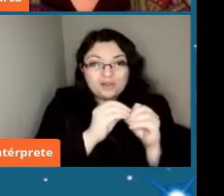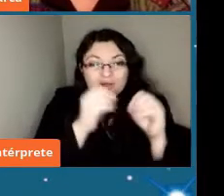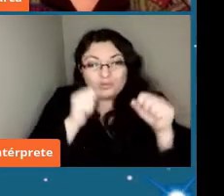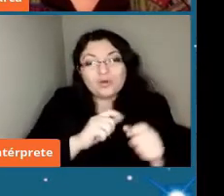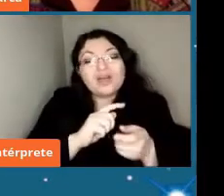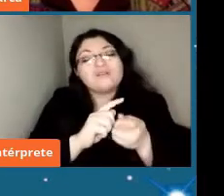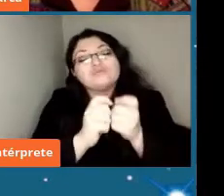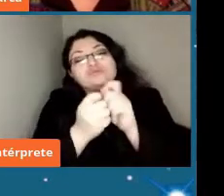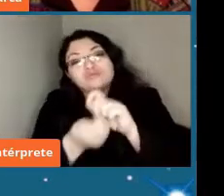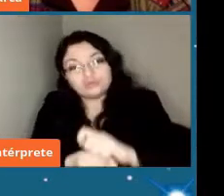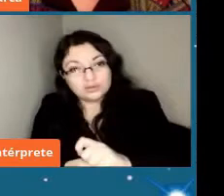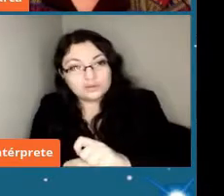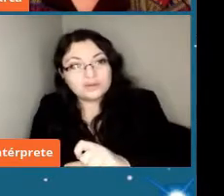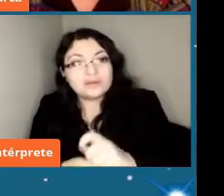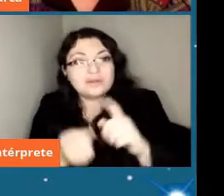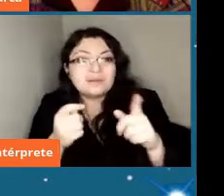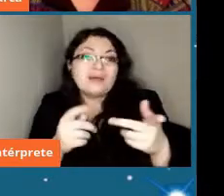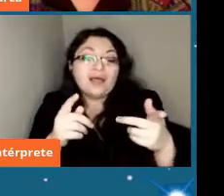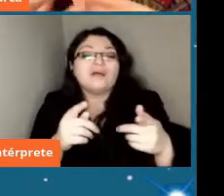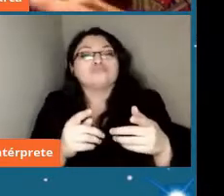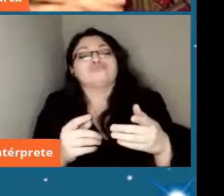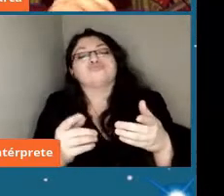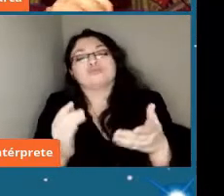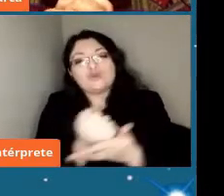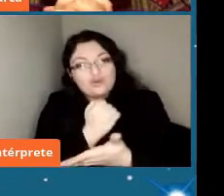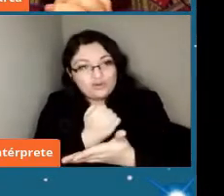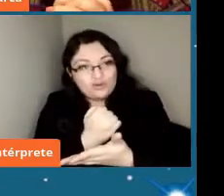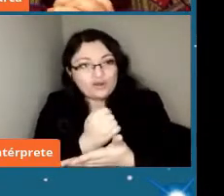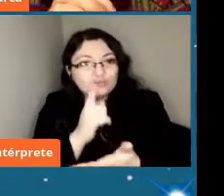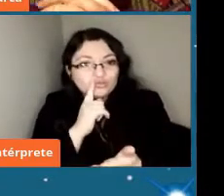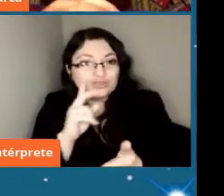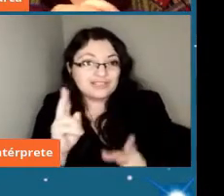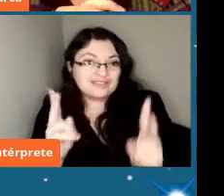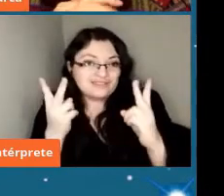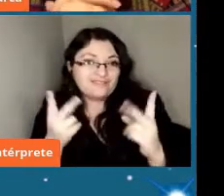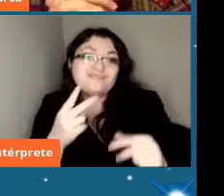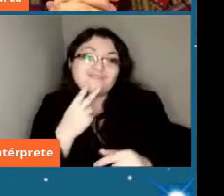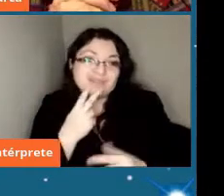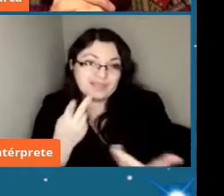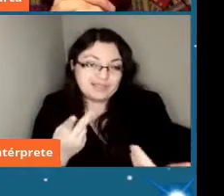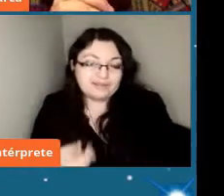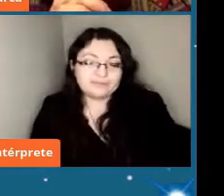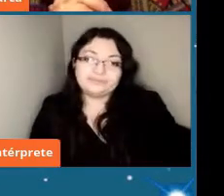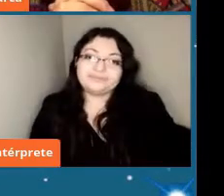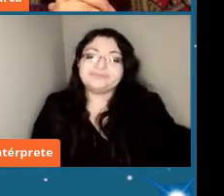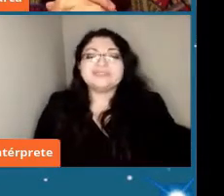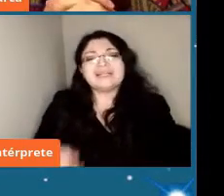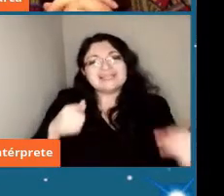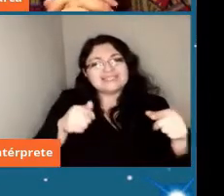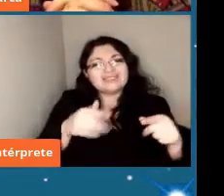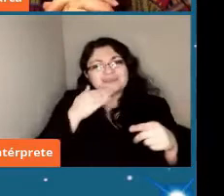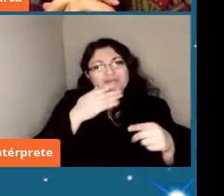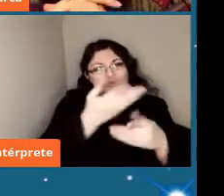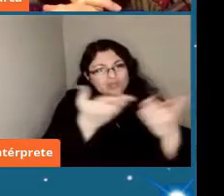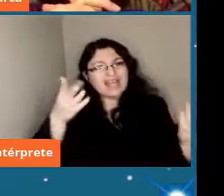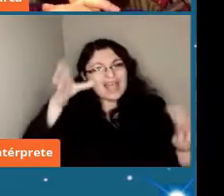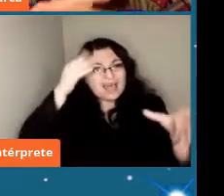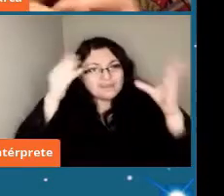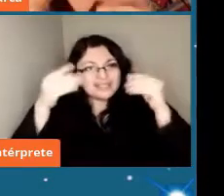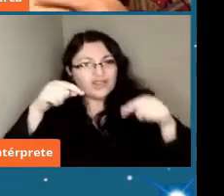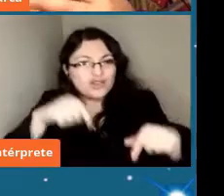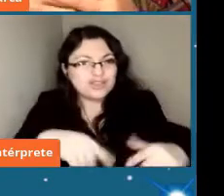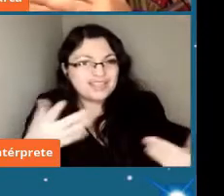bióticas o sea con vida lo que también aprendieron fue la importancia que tienen